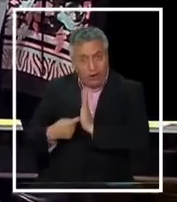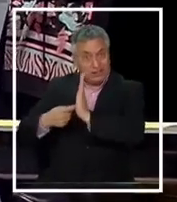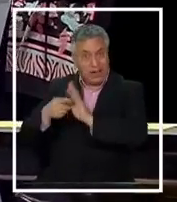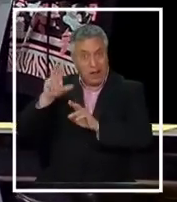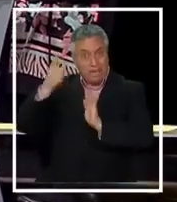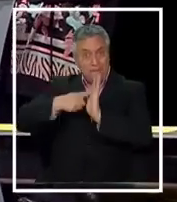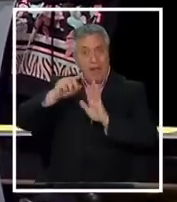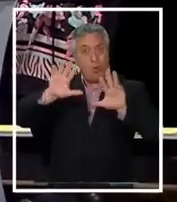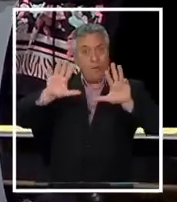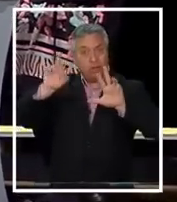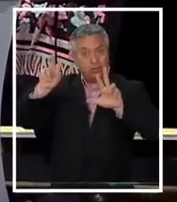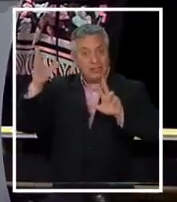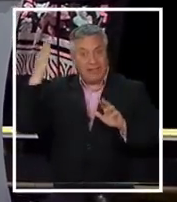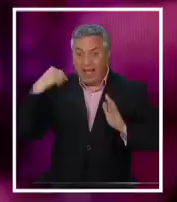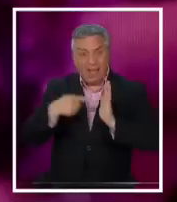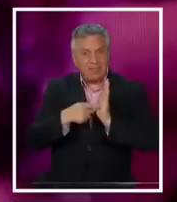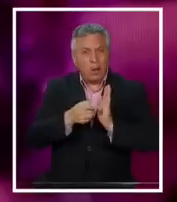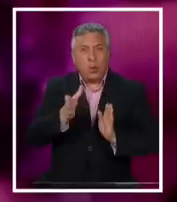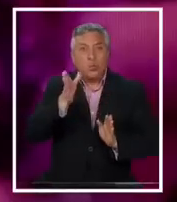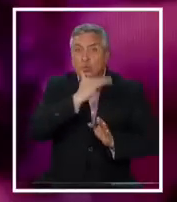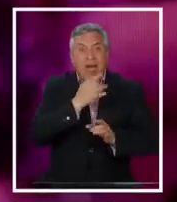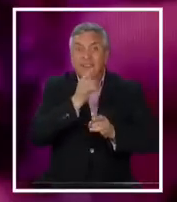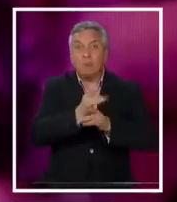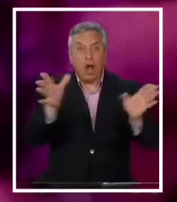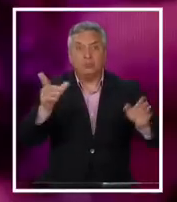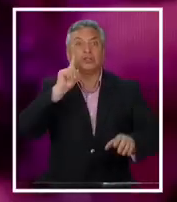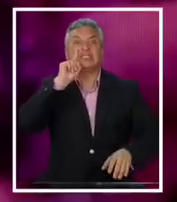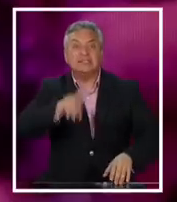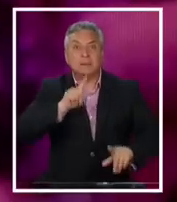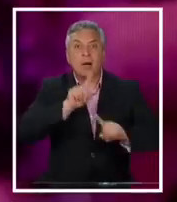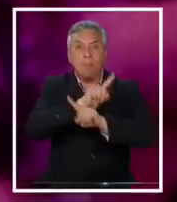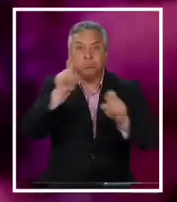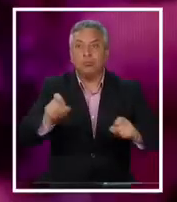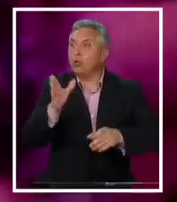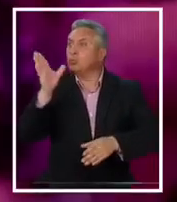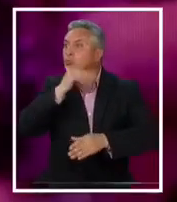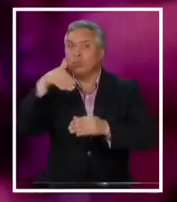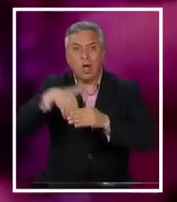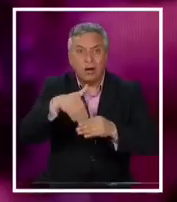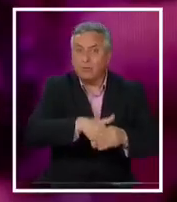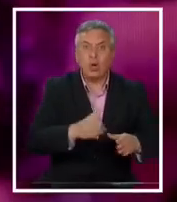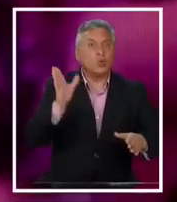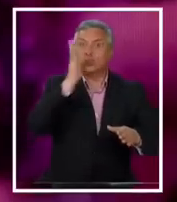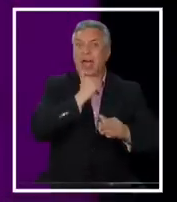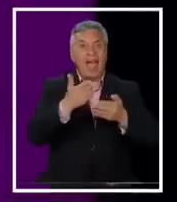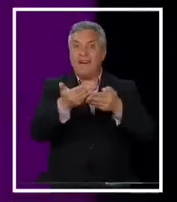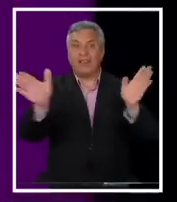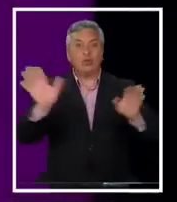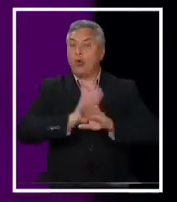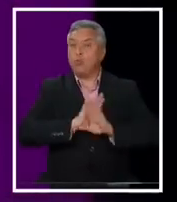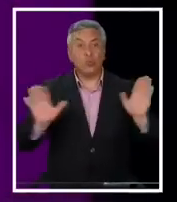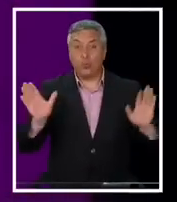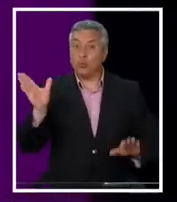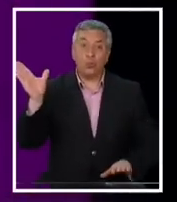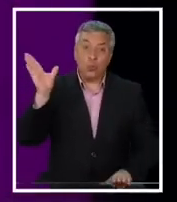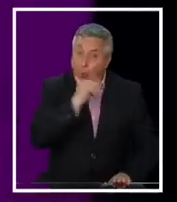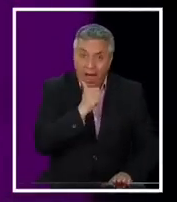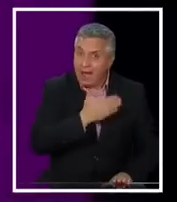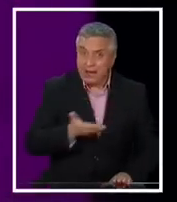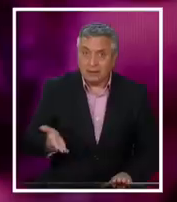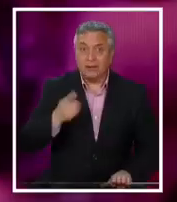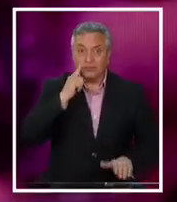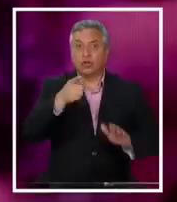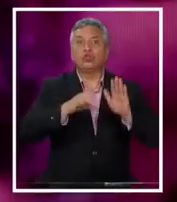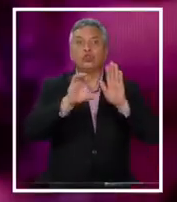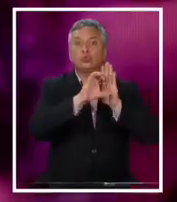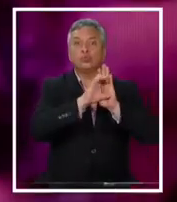es una constitución cuyo origen es antidemocrático, que no se consultó, que no había registros electorales abiertos, pero es una constitución que